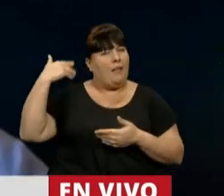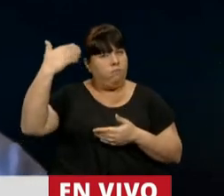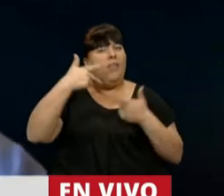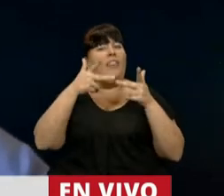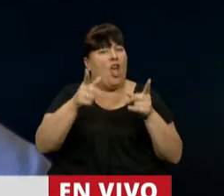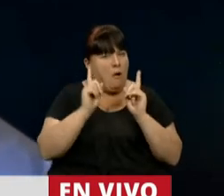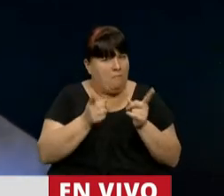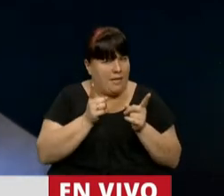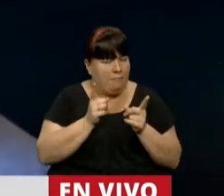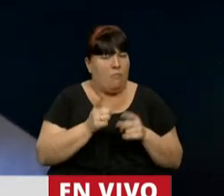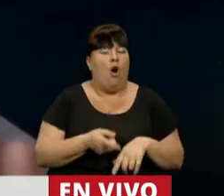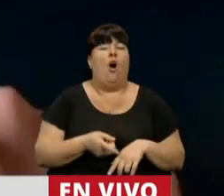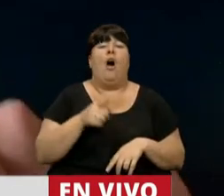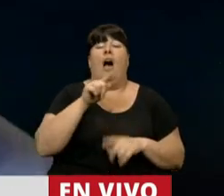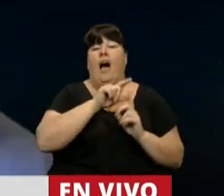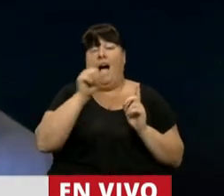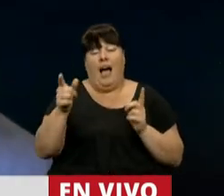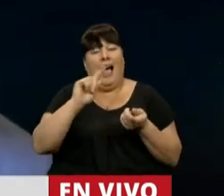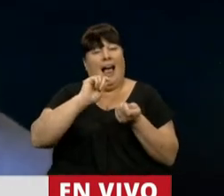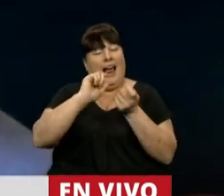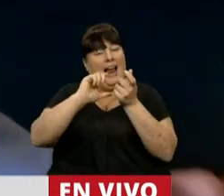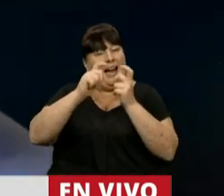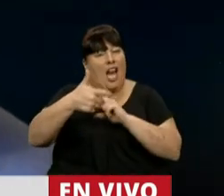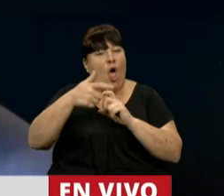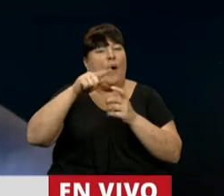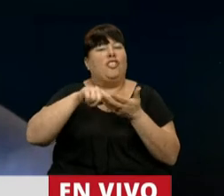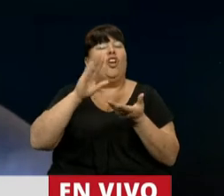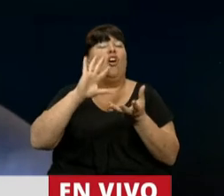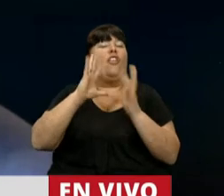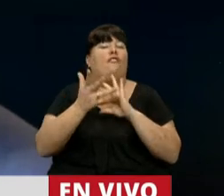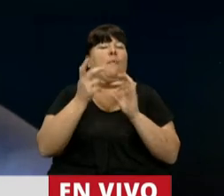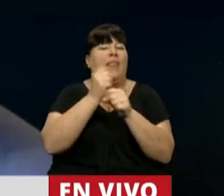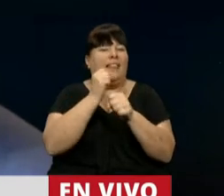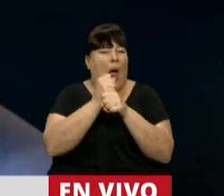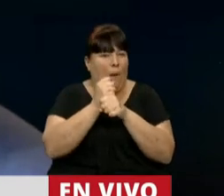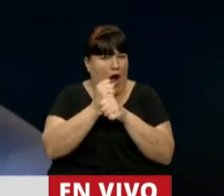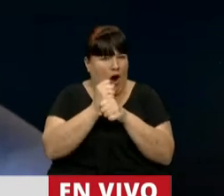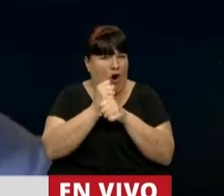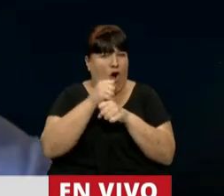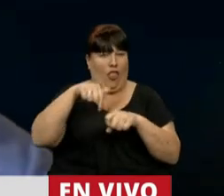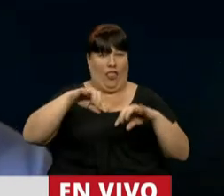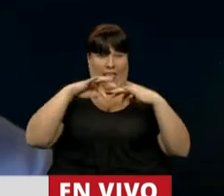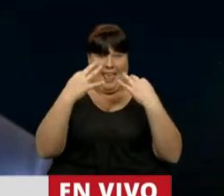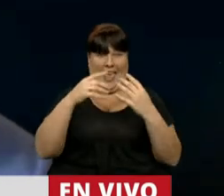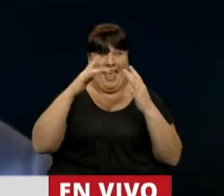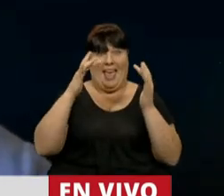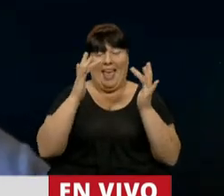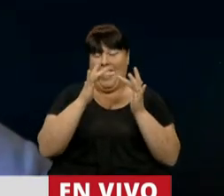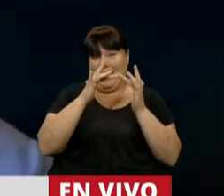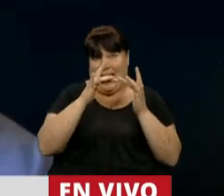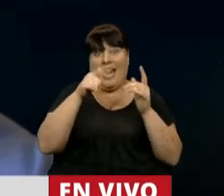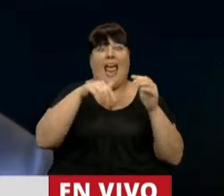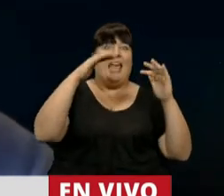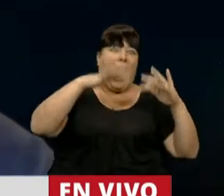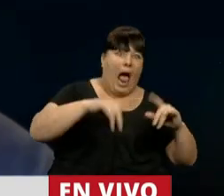mencionó, que parte de la renovación del funcionamiento de esta modalidad tenía que ver